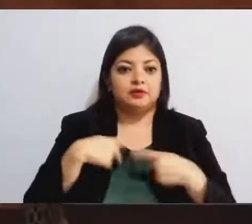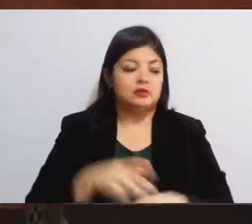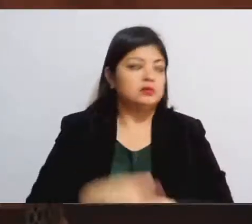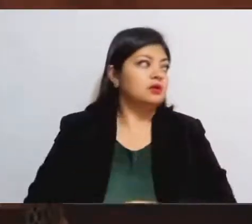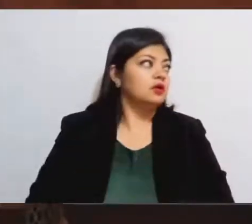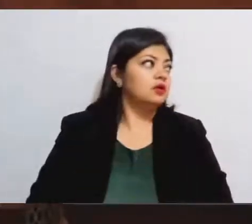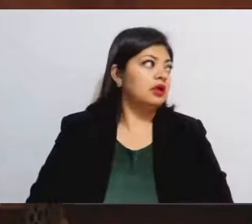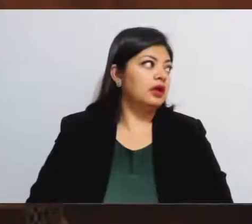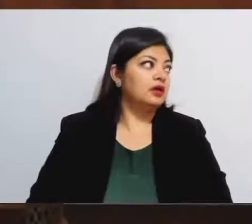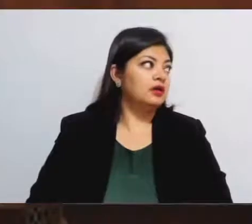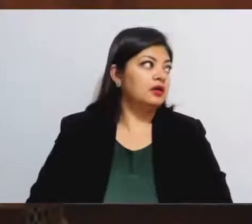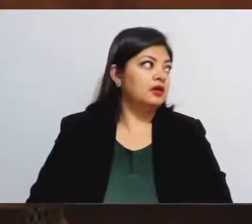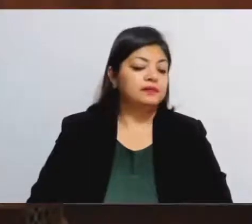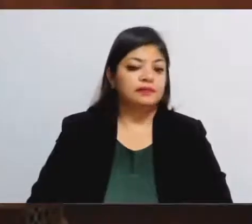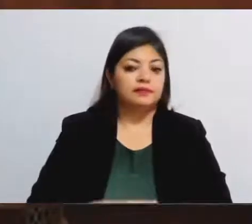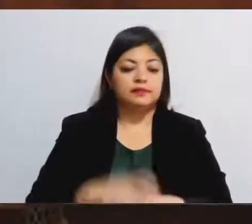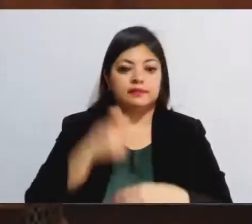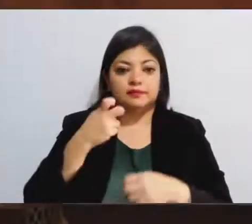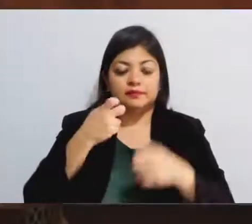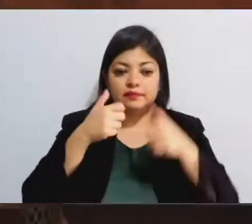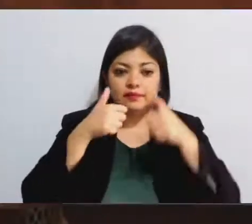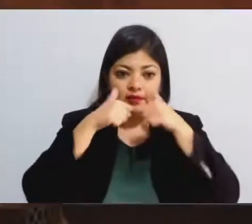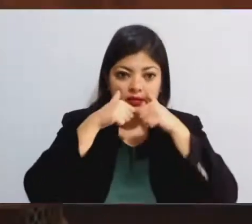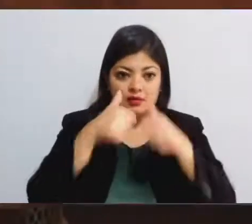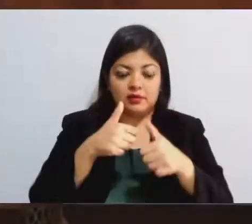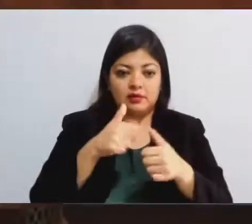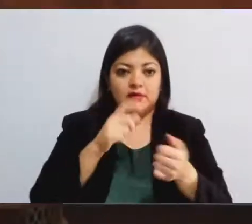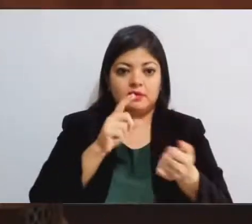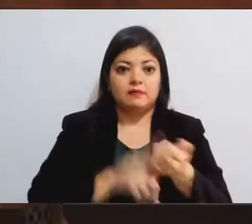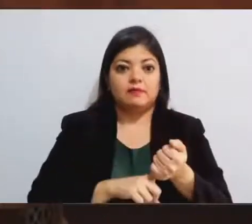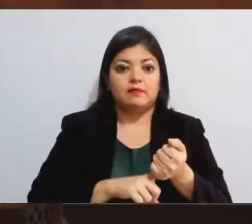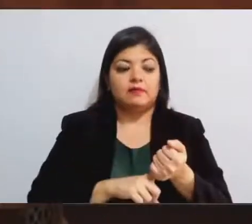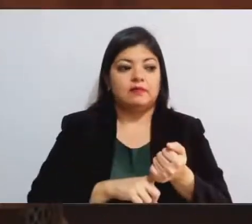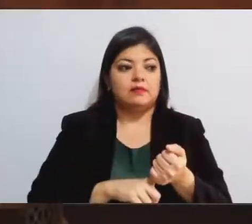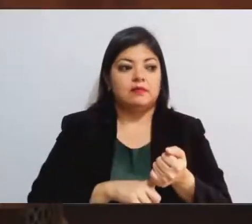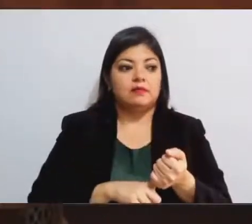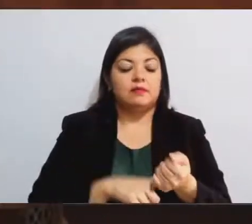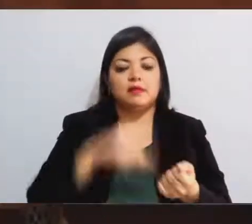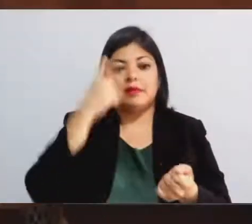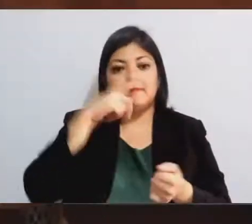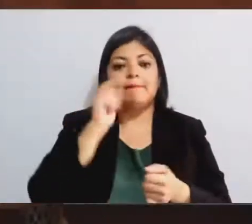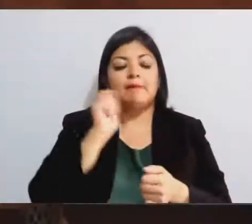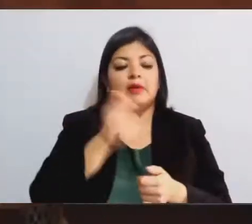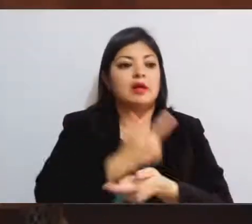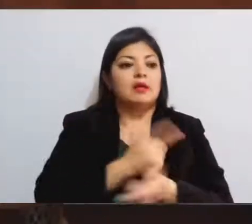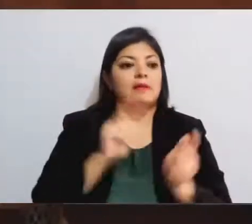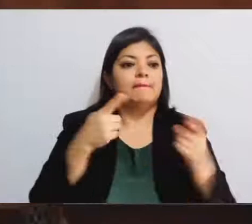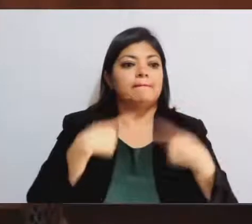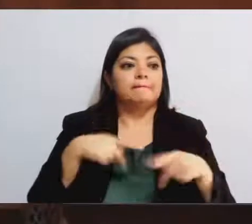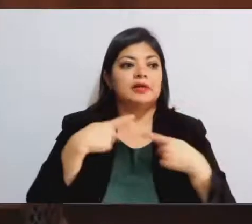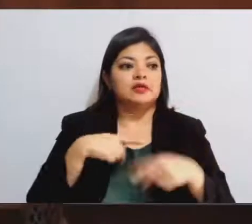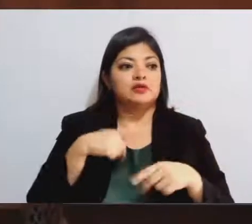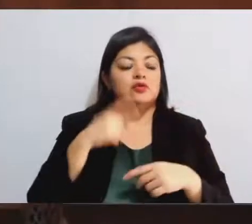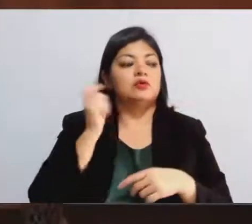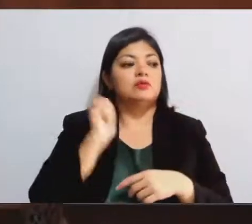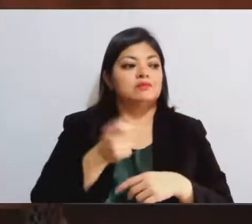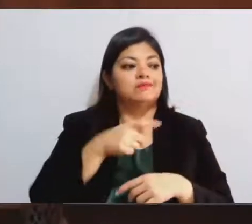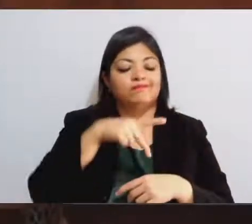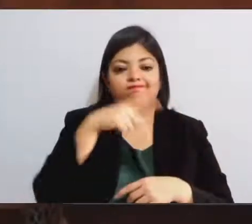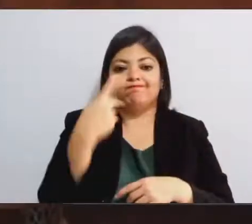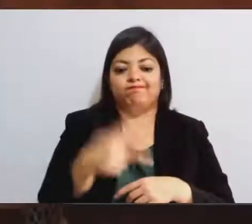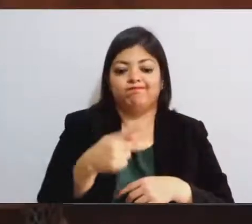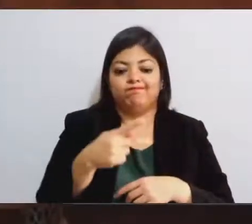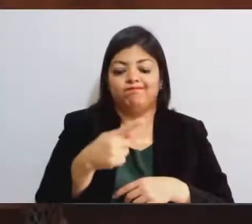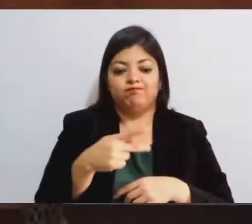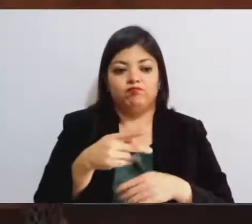Especial atención merecen aquellas solicitudes presentadas para la liberación de personas pertenecientes a pueblos